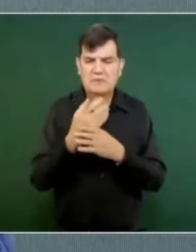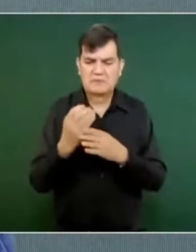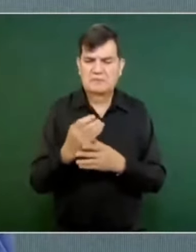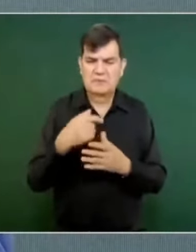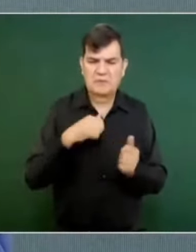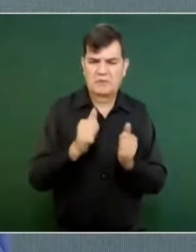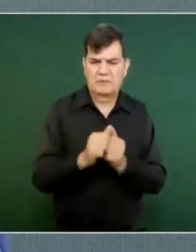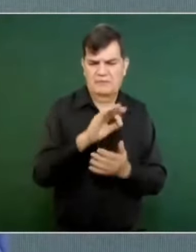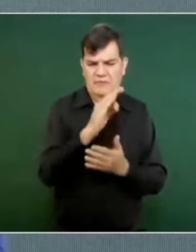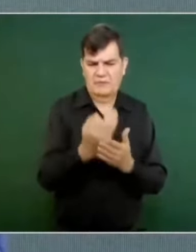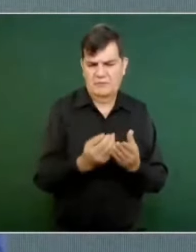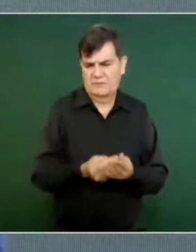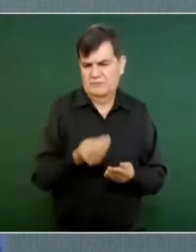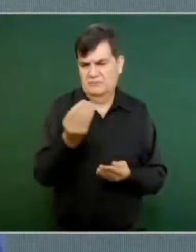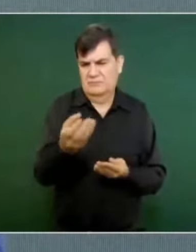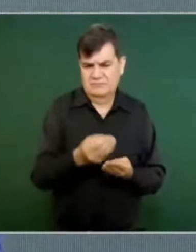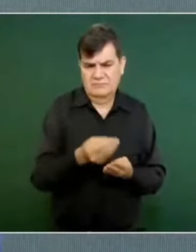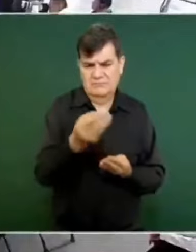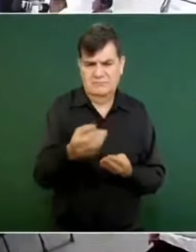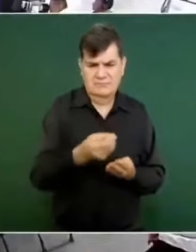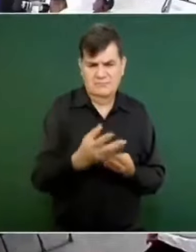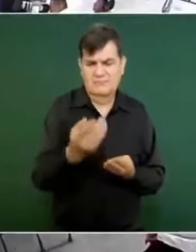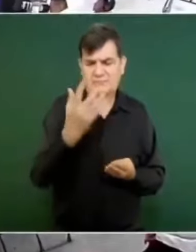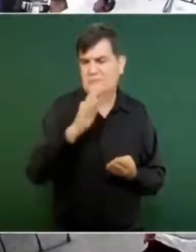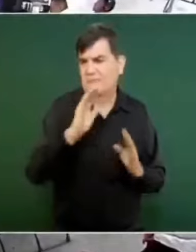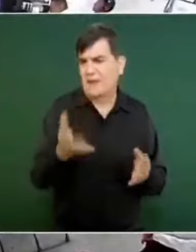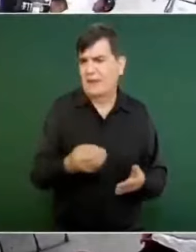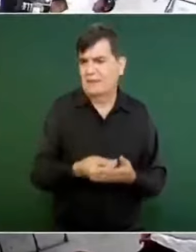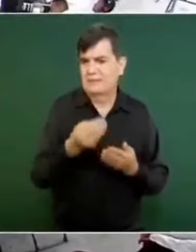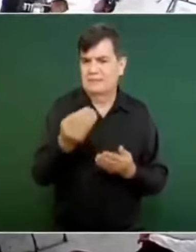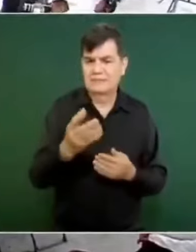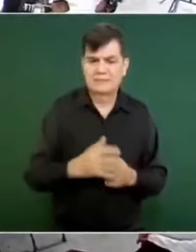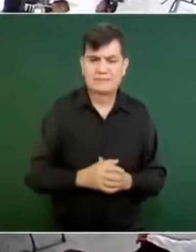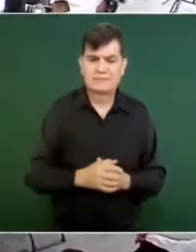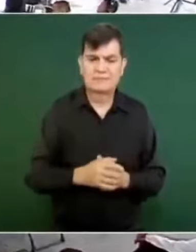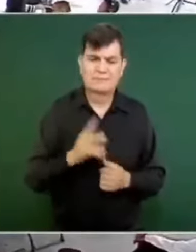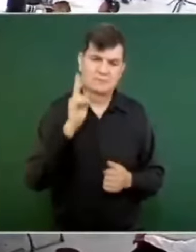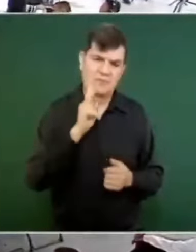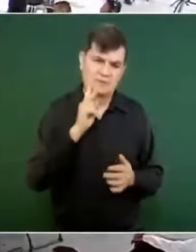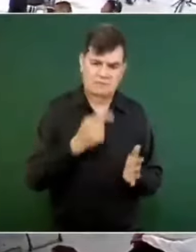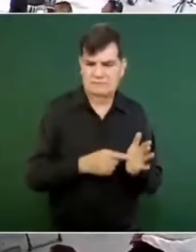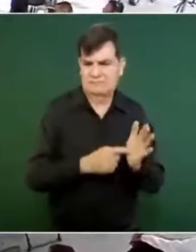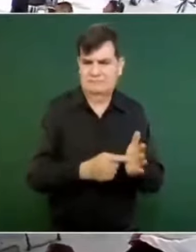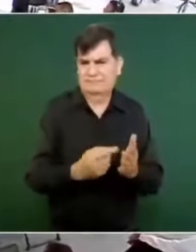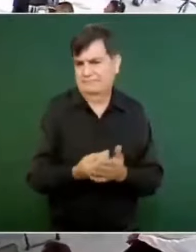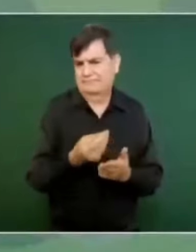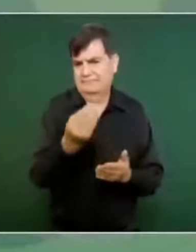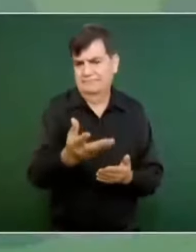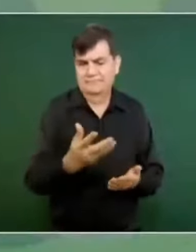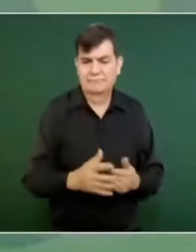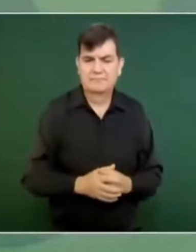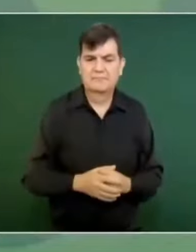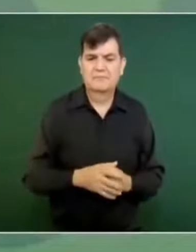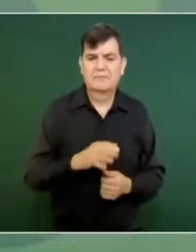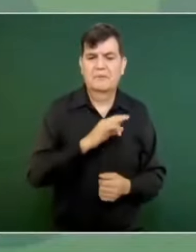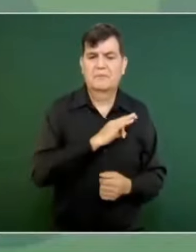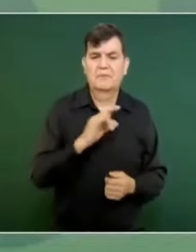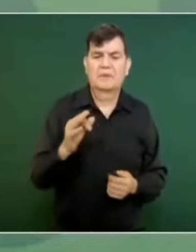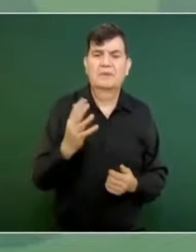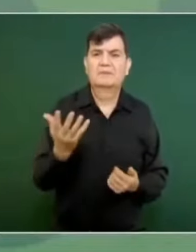para que se pruebe, no podrían